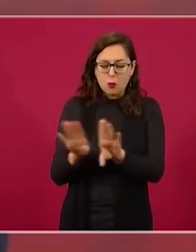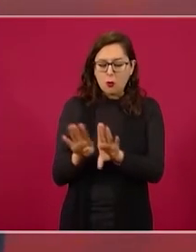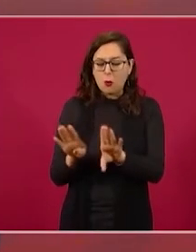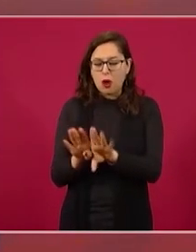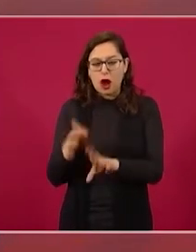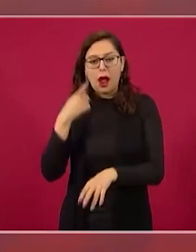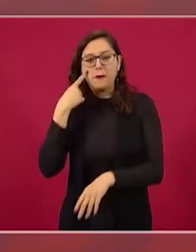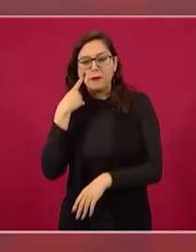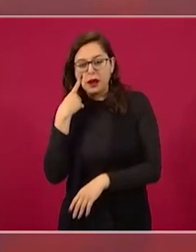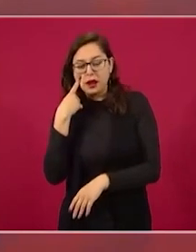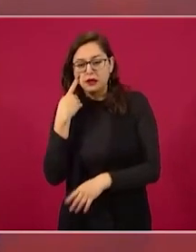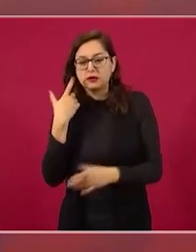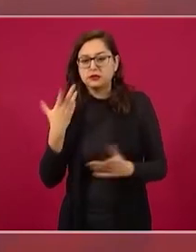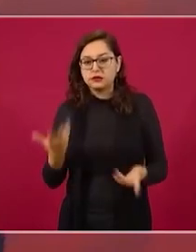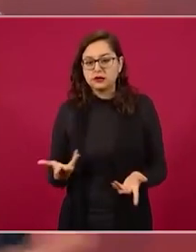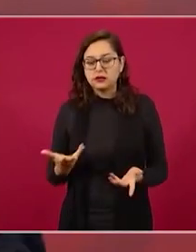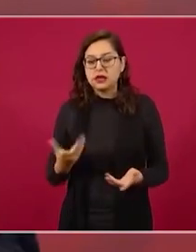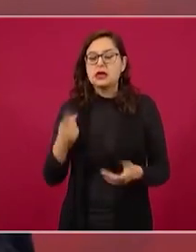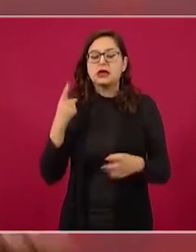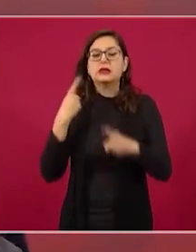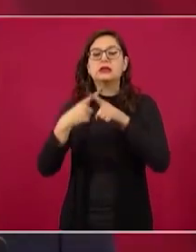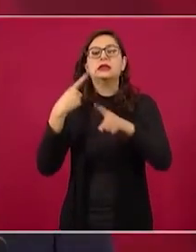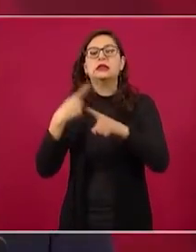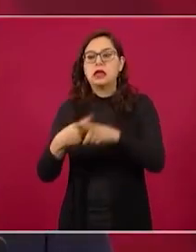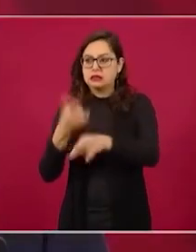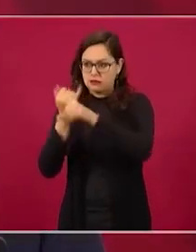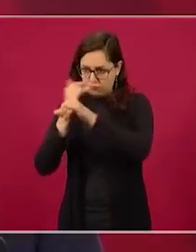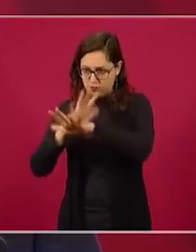quiénes sí pueden transparentar sus bienes y quiénes no